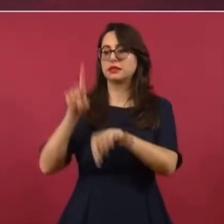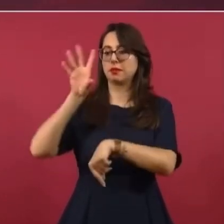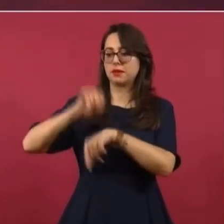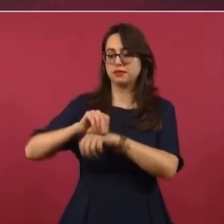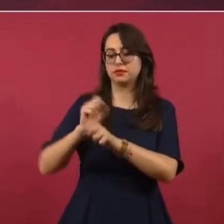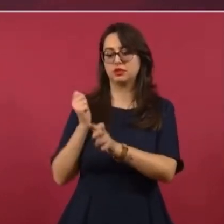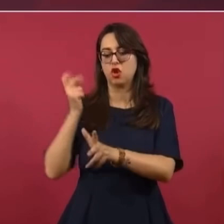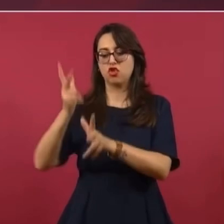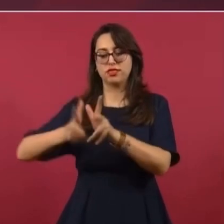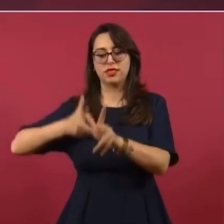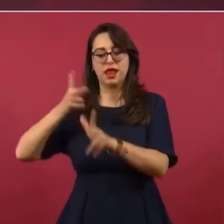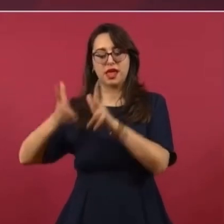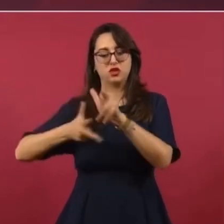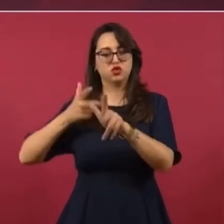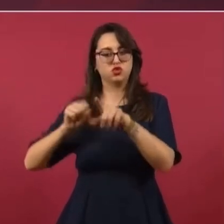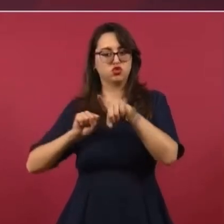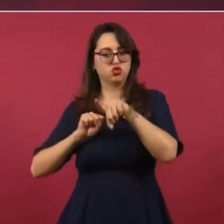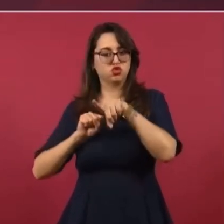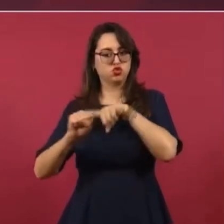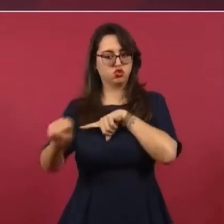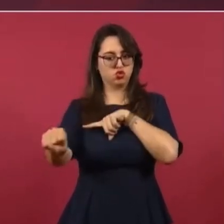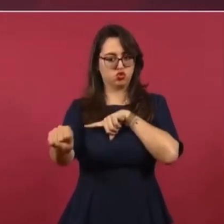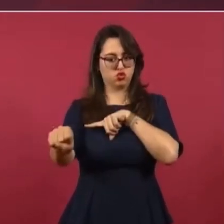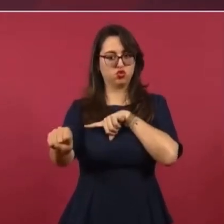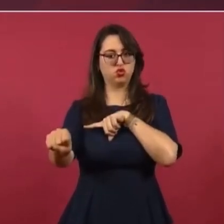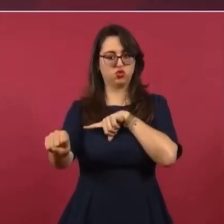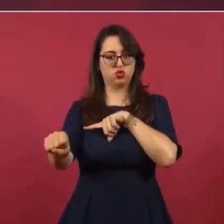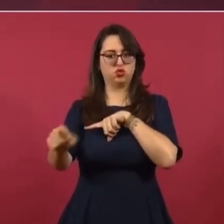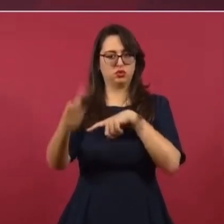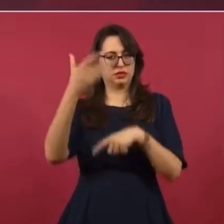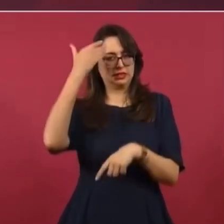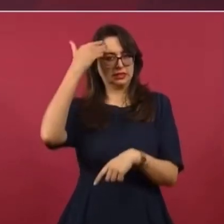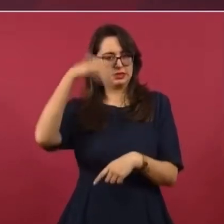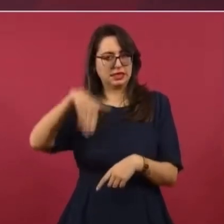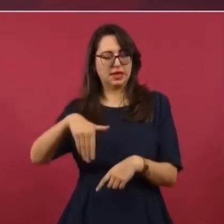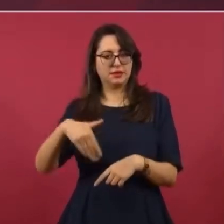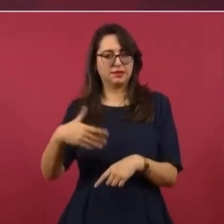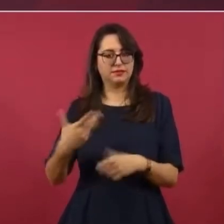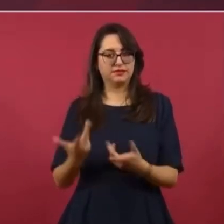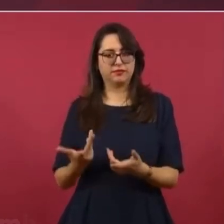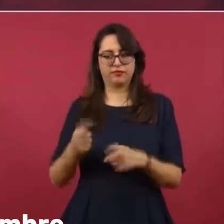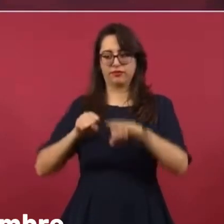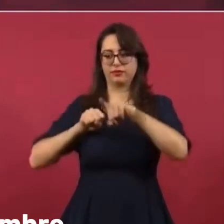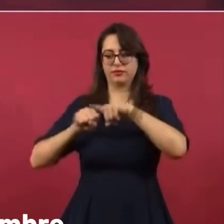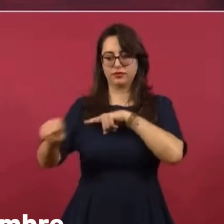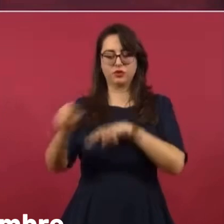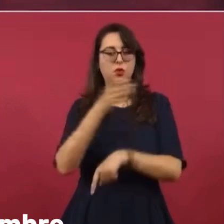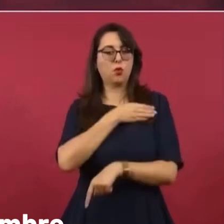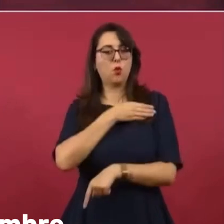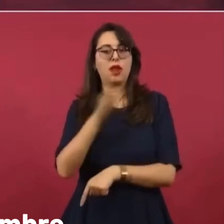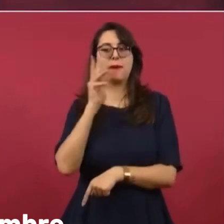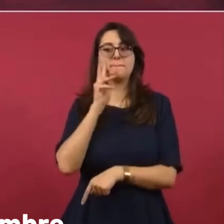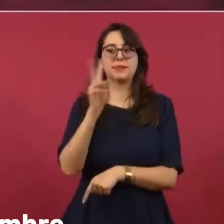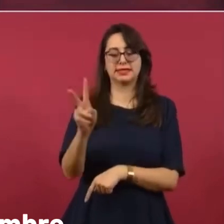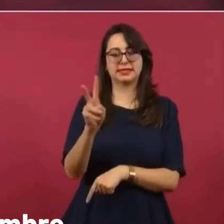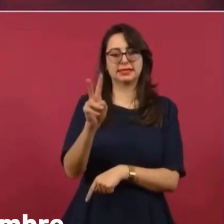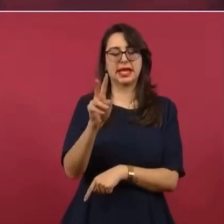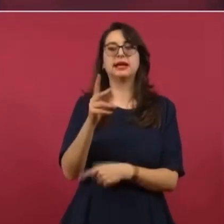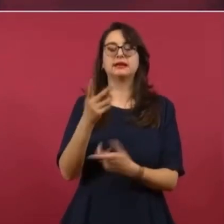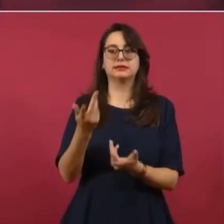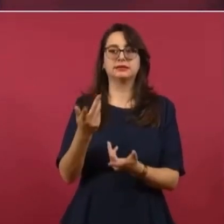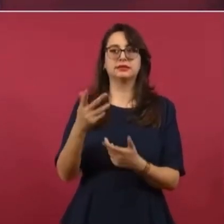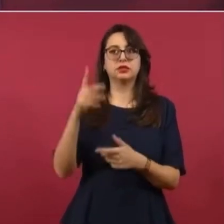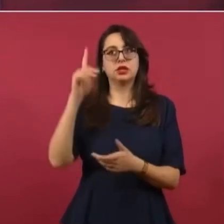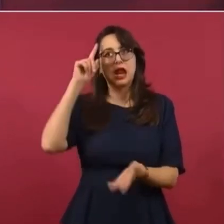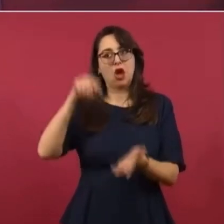tren hacia Buenavista, que ya lo llevamos avanzado, yo espero que para diciembre